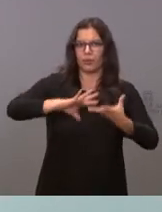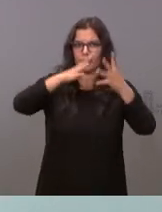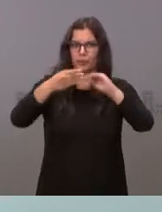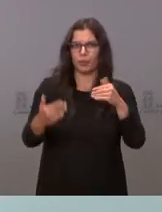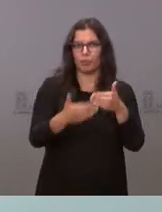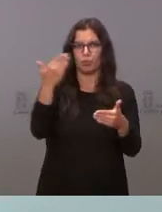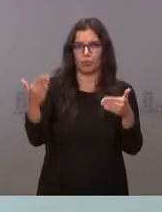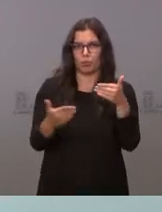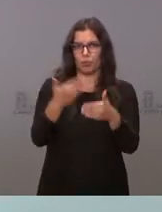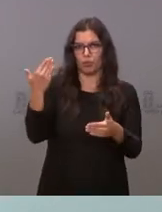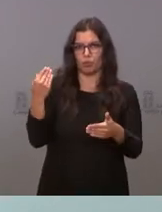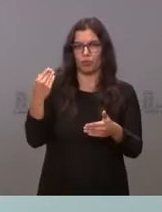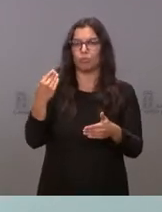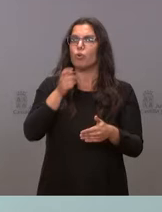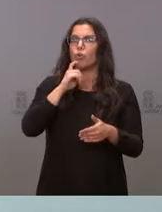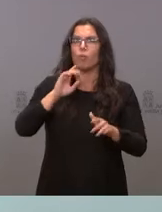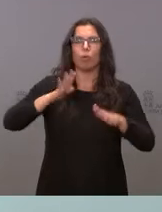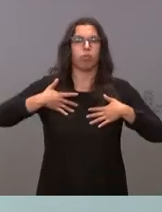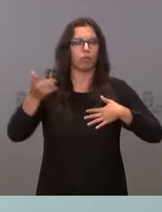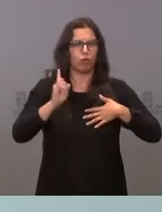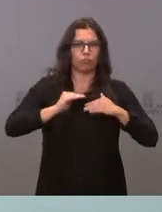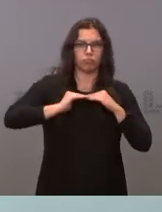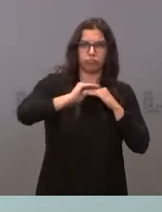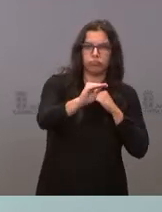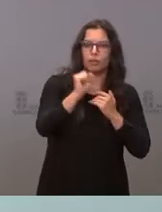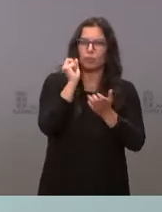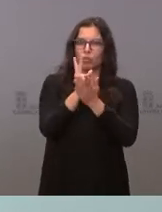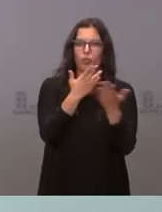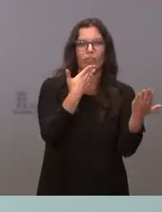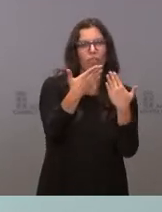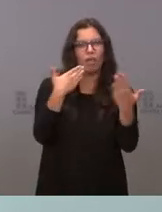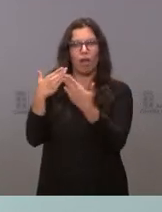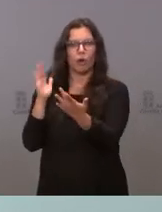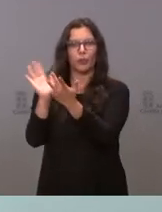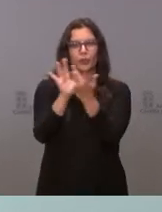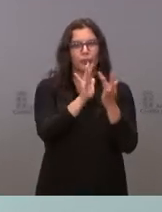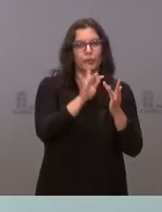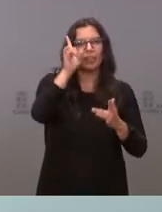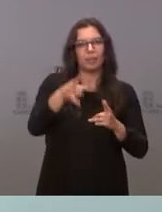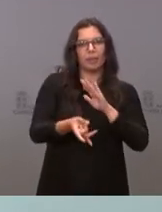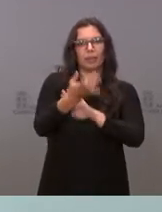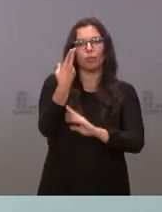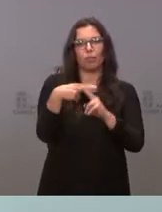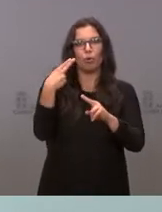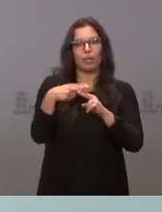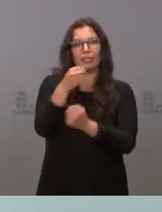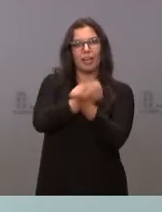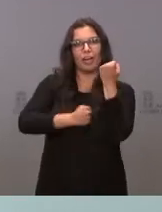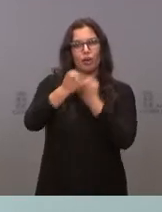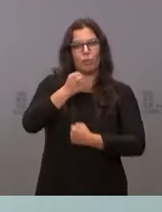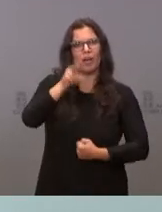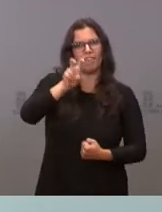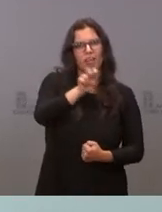desde la estabilidad, apostando por el diálogo con todos y con políticas económicas que funcionan.